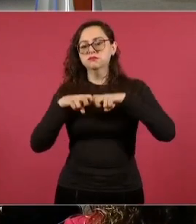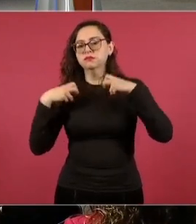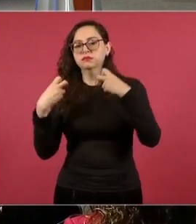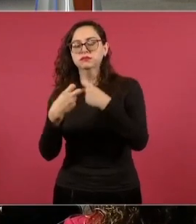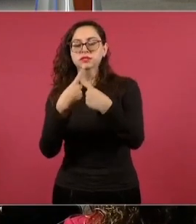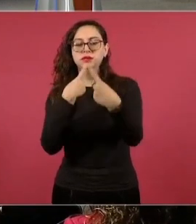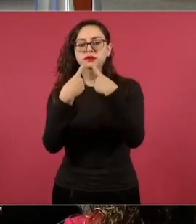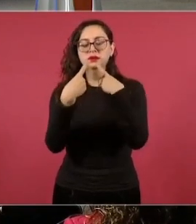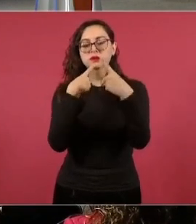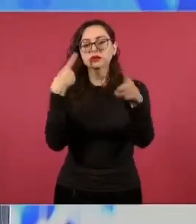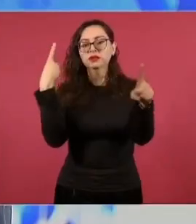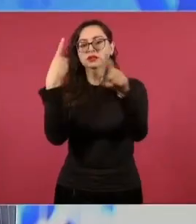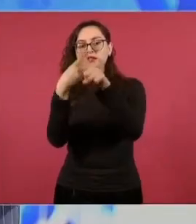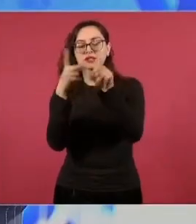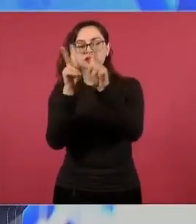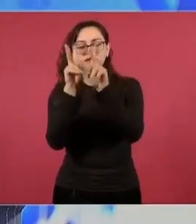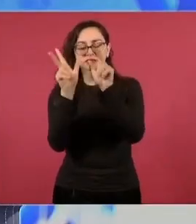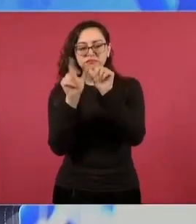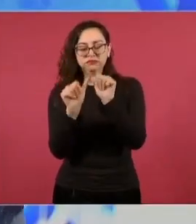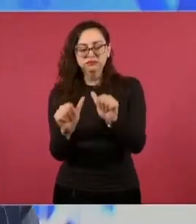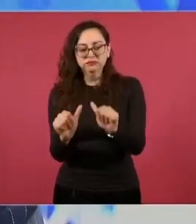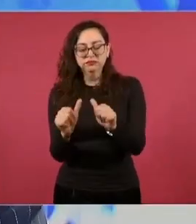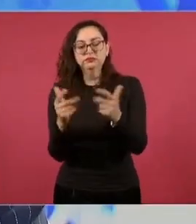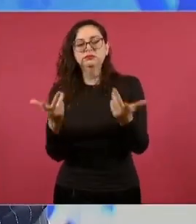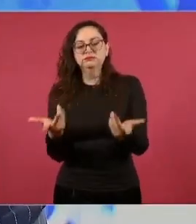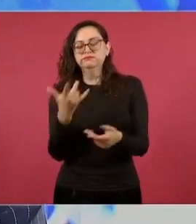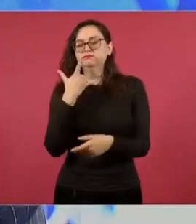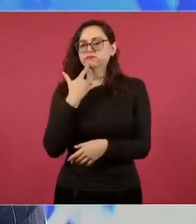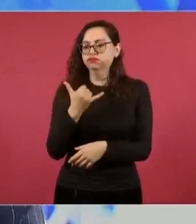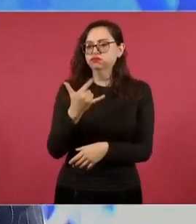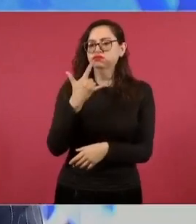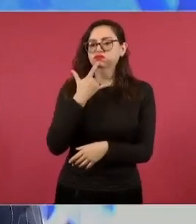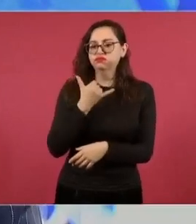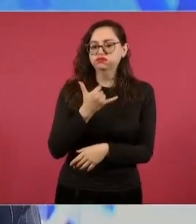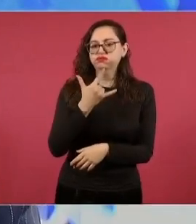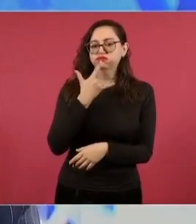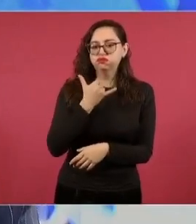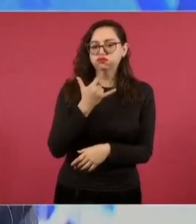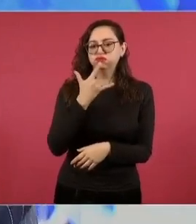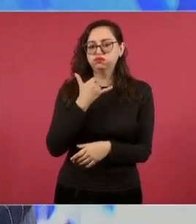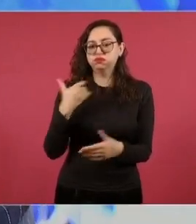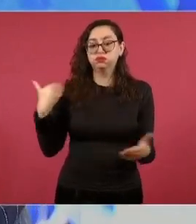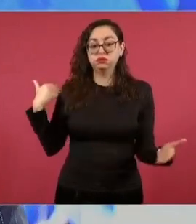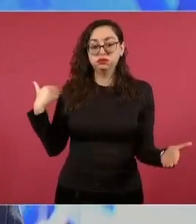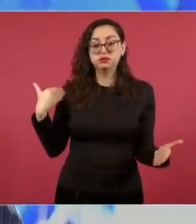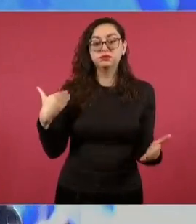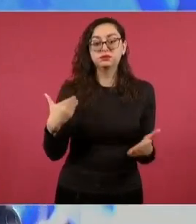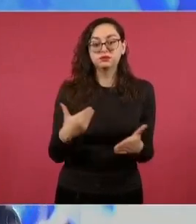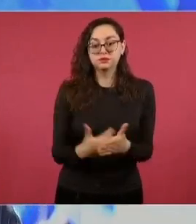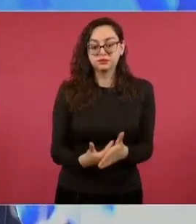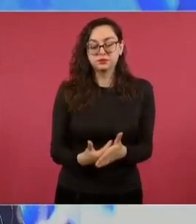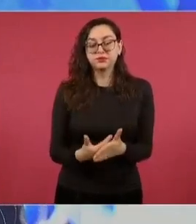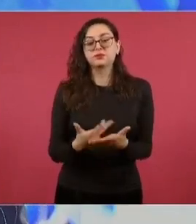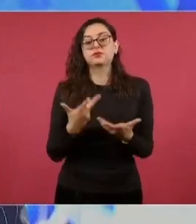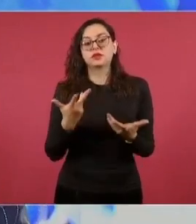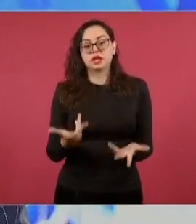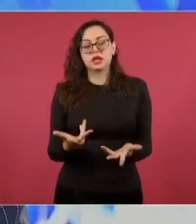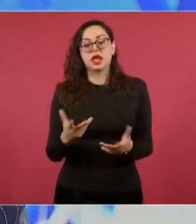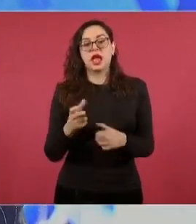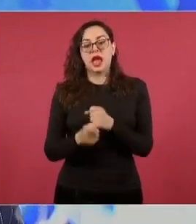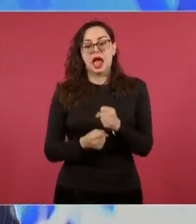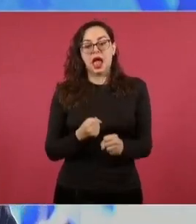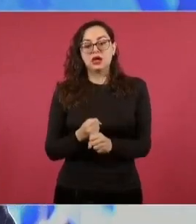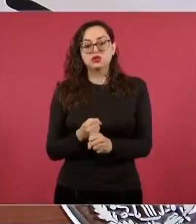seguridad, hemos venido trabajando, generando acciones en los últimos